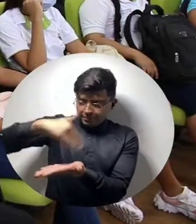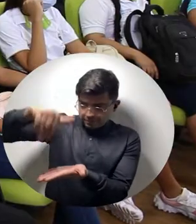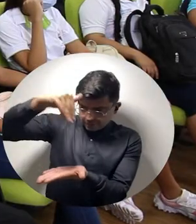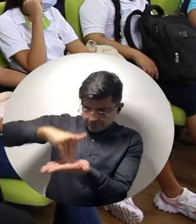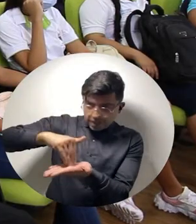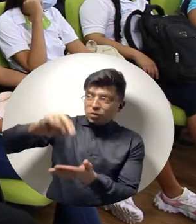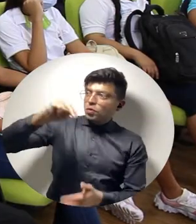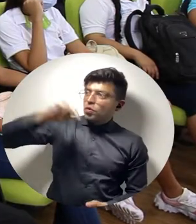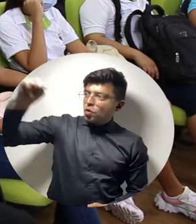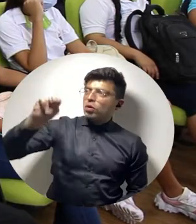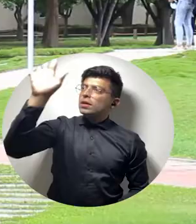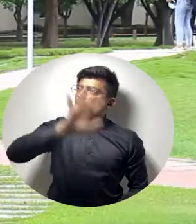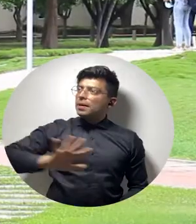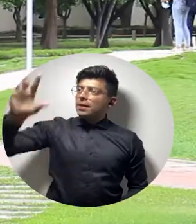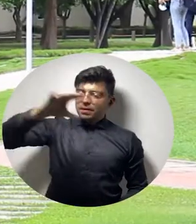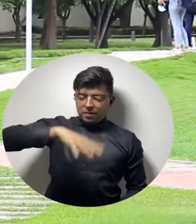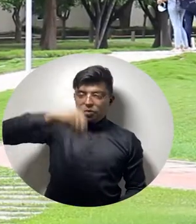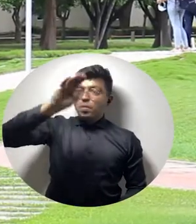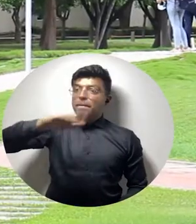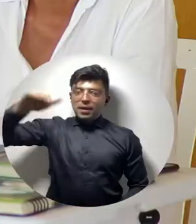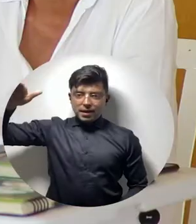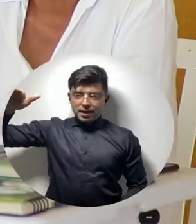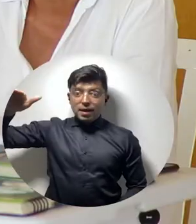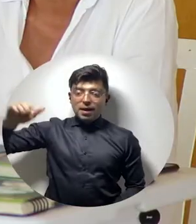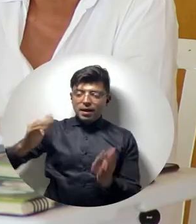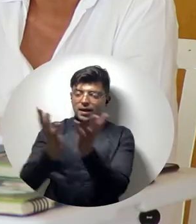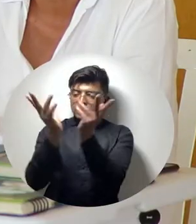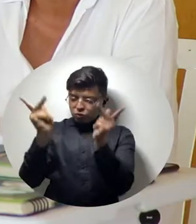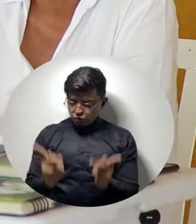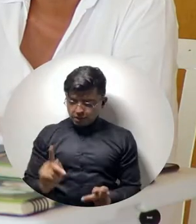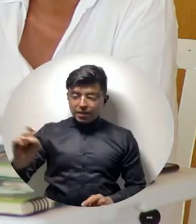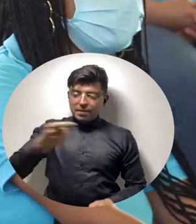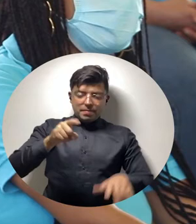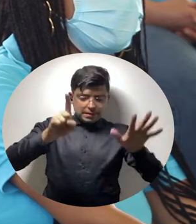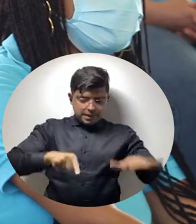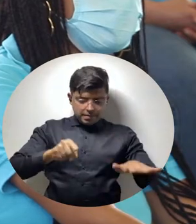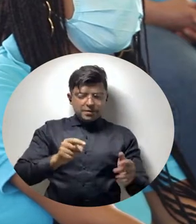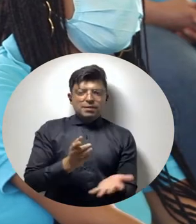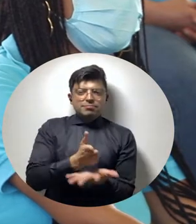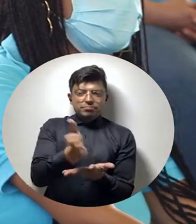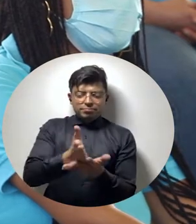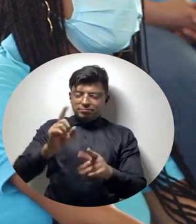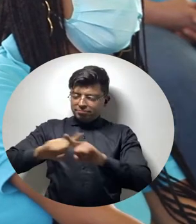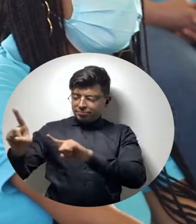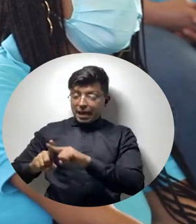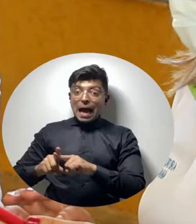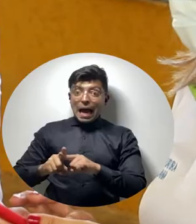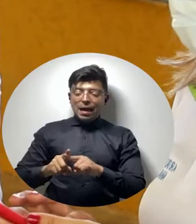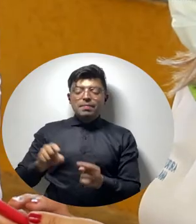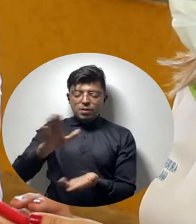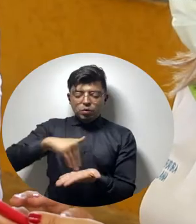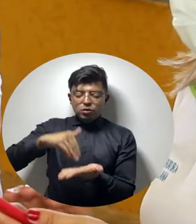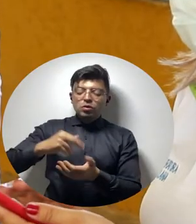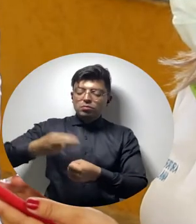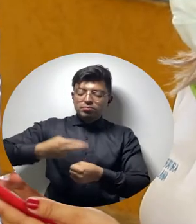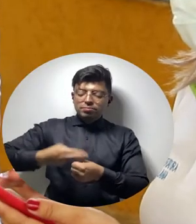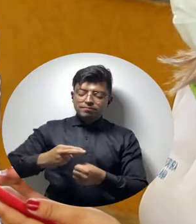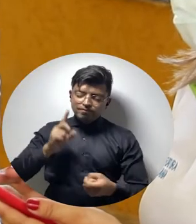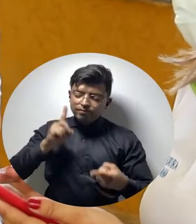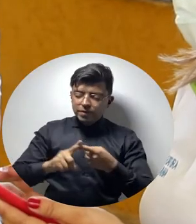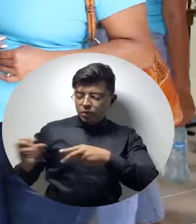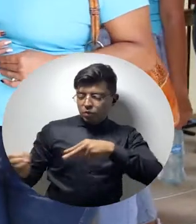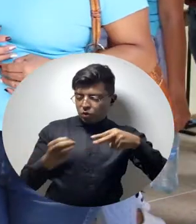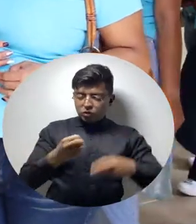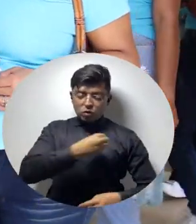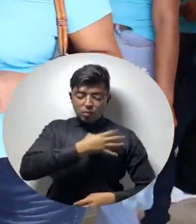Desde el centro y el norte del departamento del Magdalena, estudiantes de primer semestre de diversos programas del Centro para la Regionalización